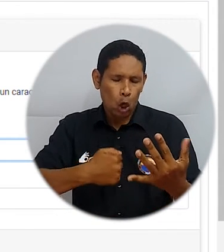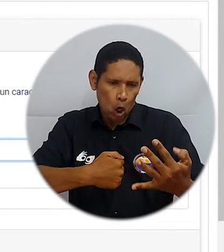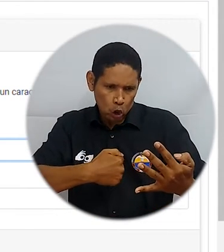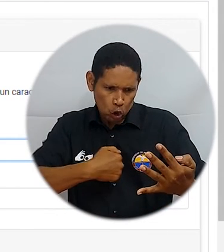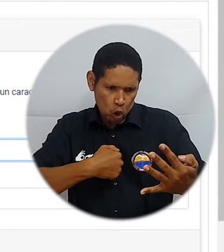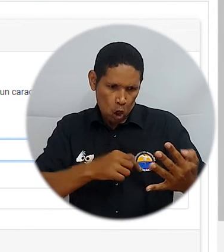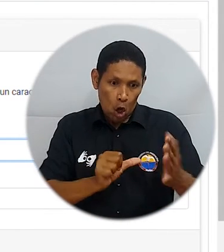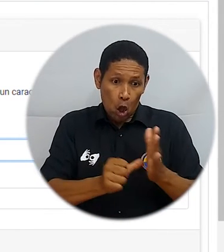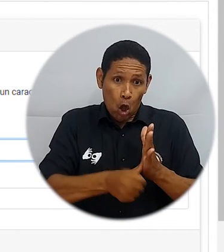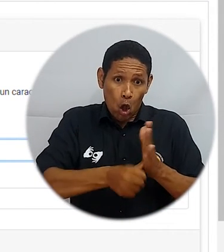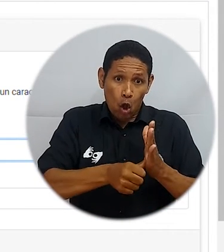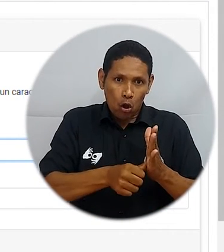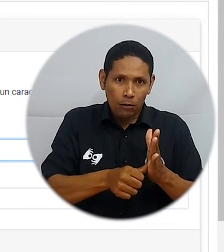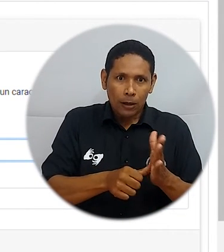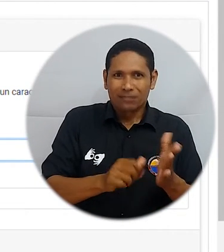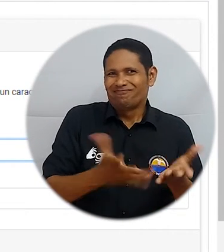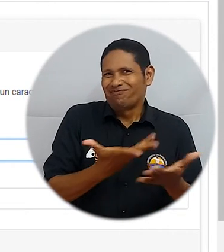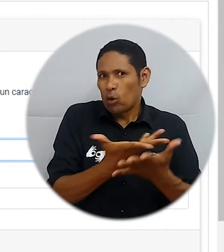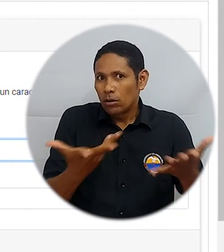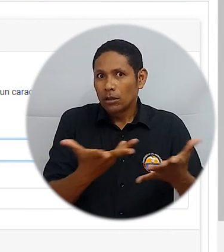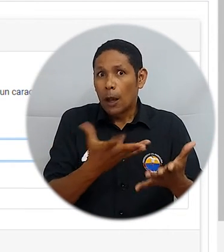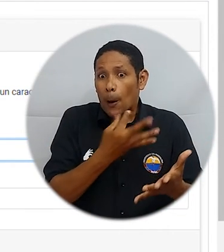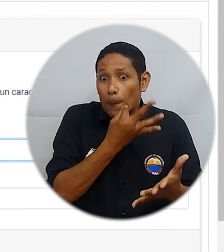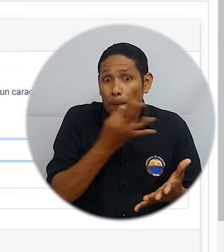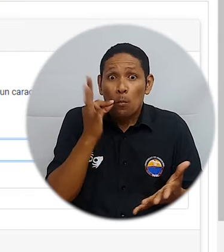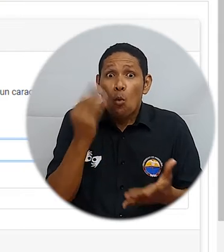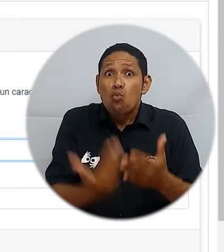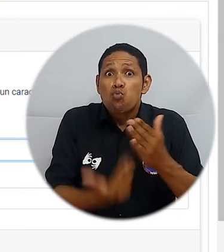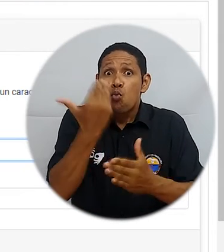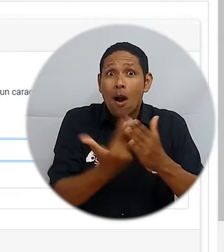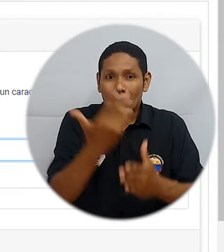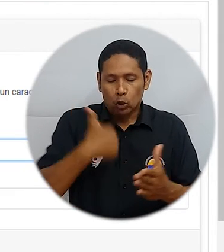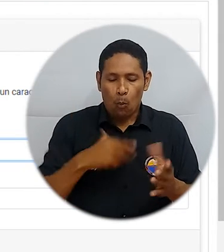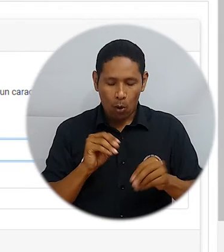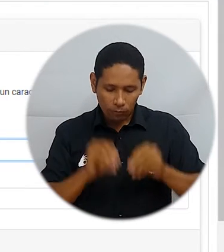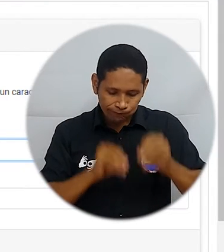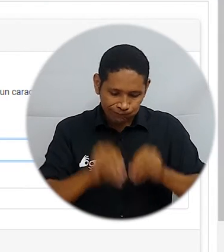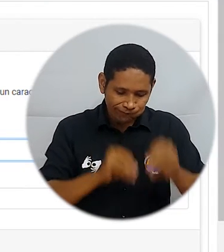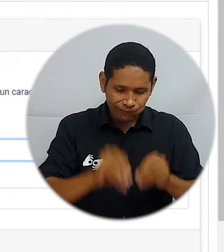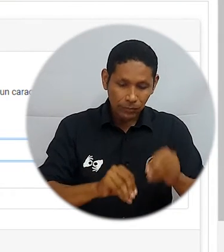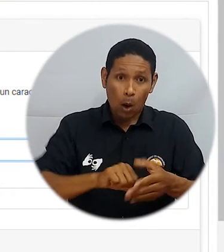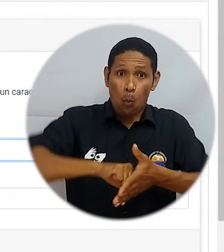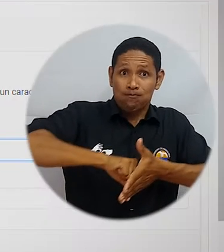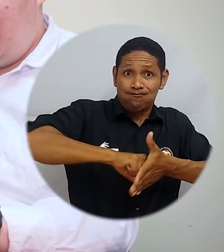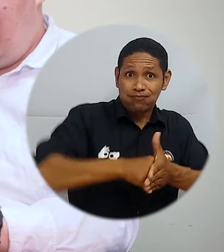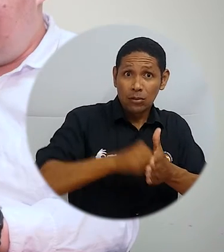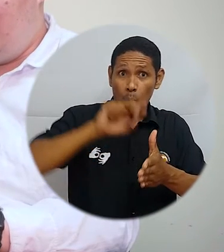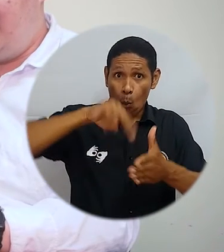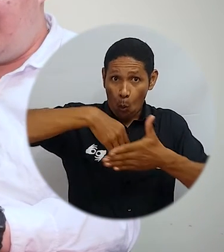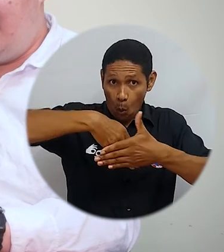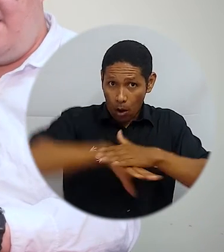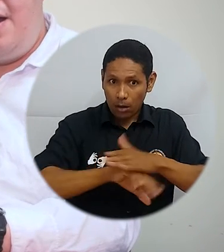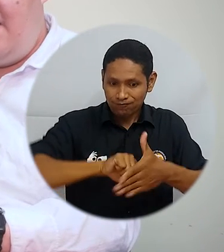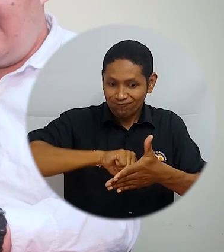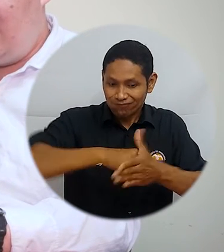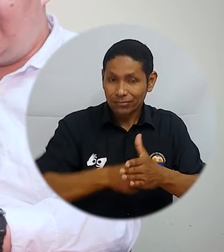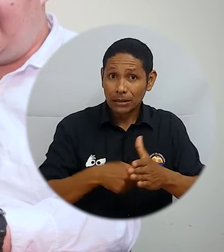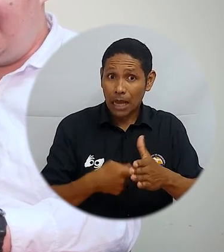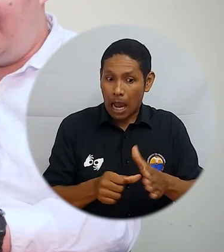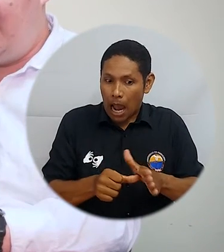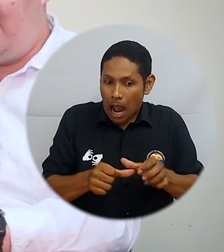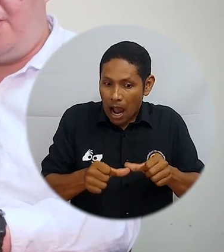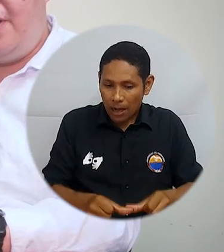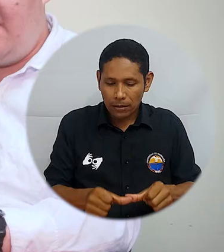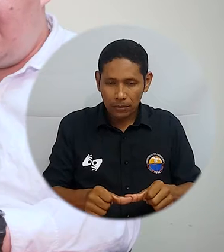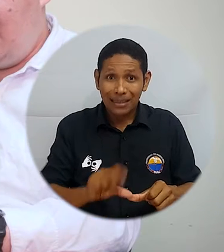la persona podrá crear su contraseña para la participación en la consulta electrónica. Al guardar la